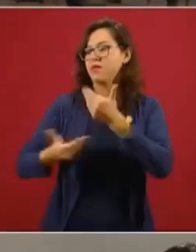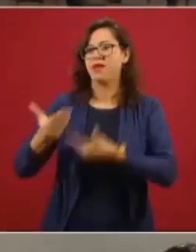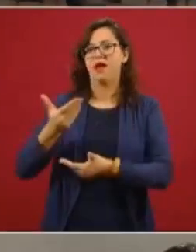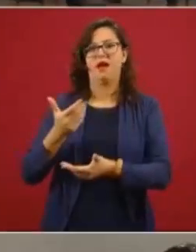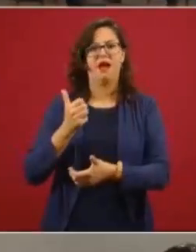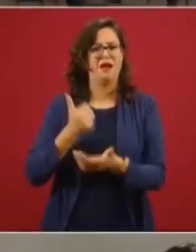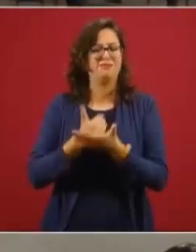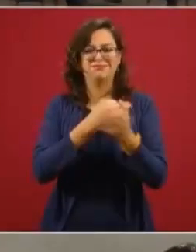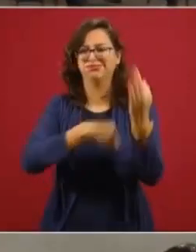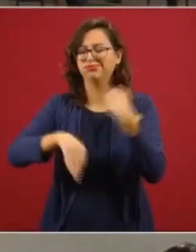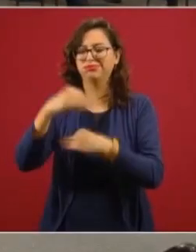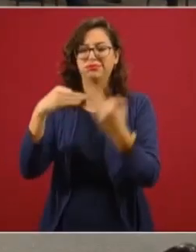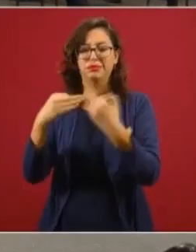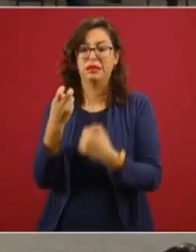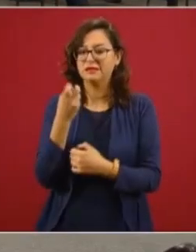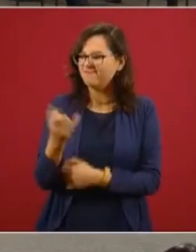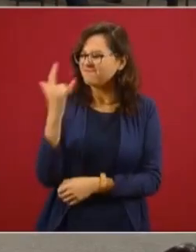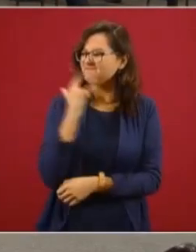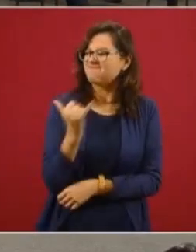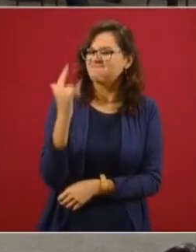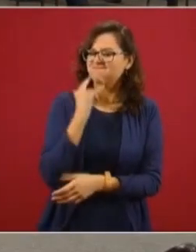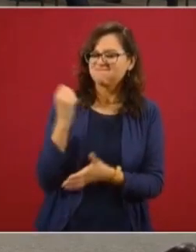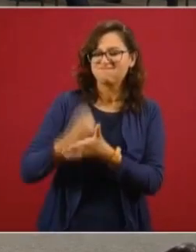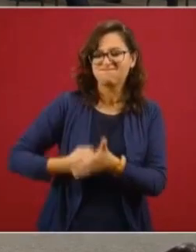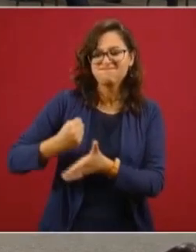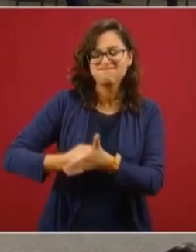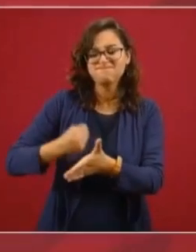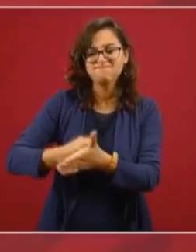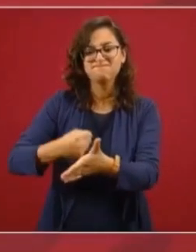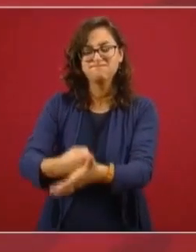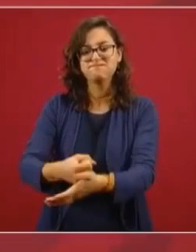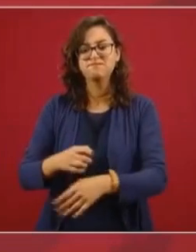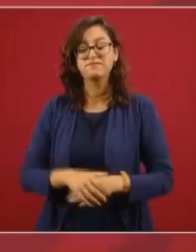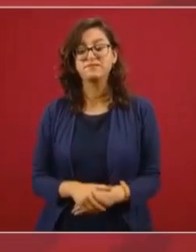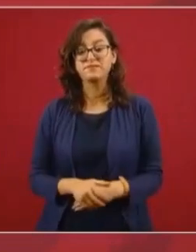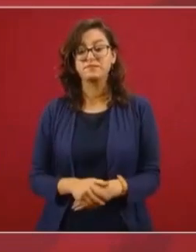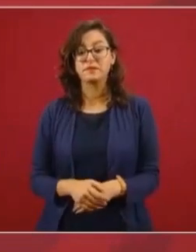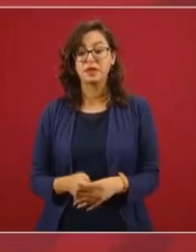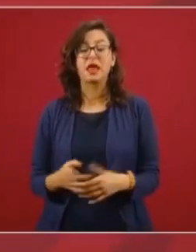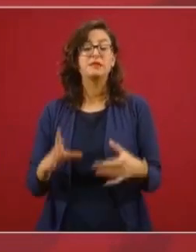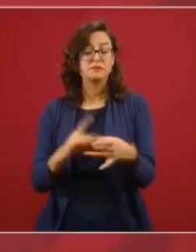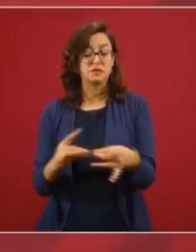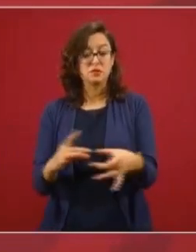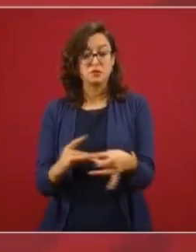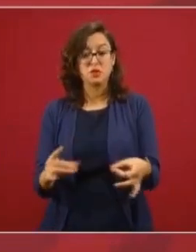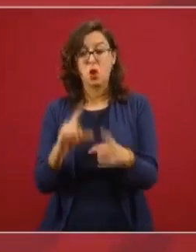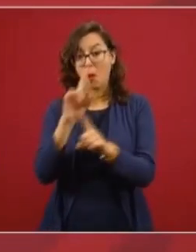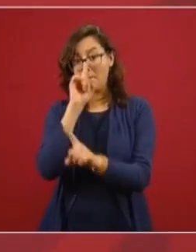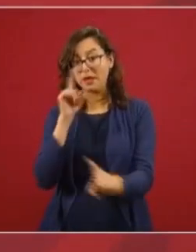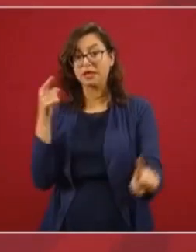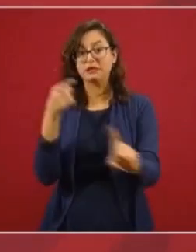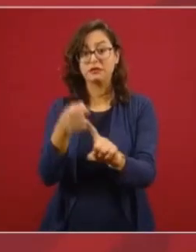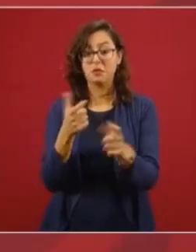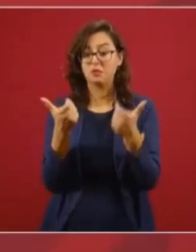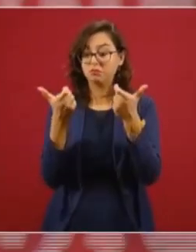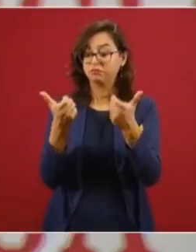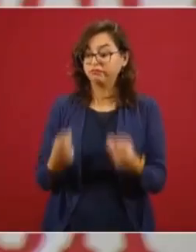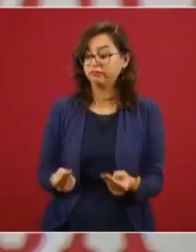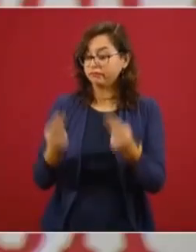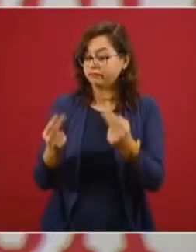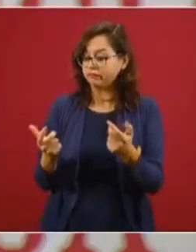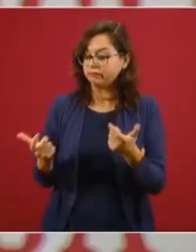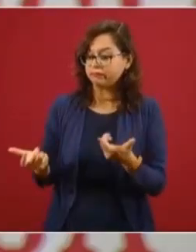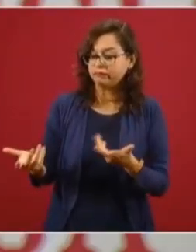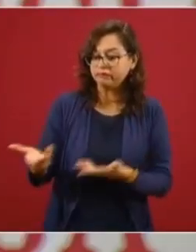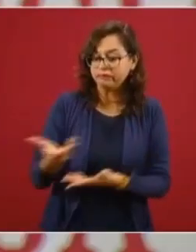Ahora, explico que como el objetivo no es el lucro, se busca una fundación, en este